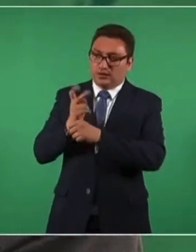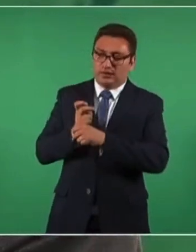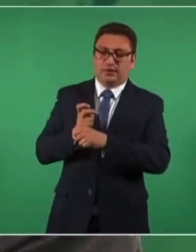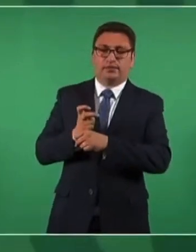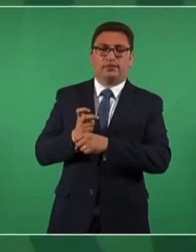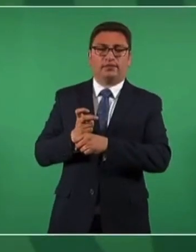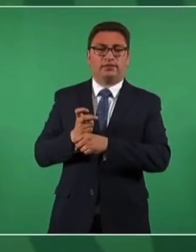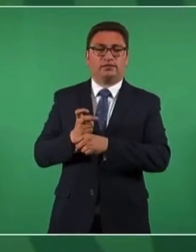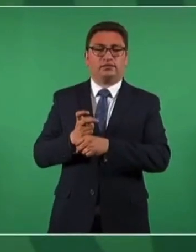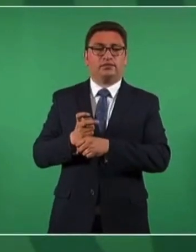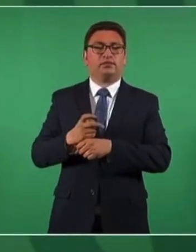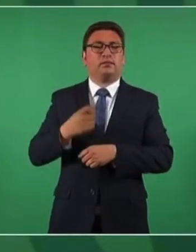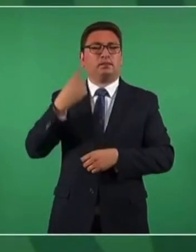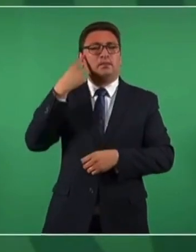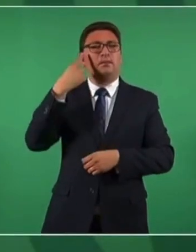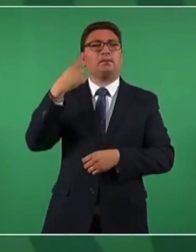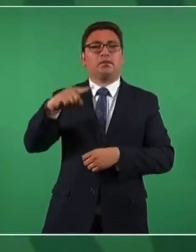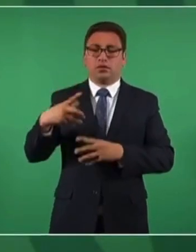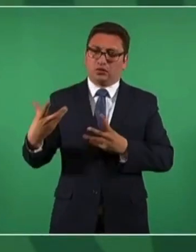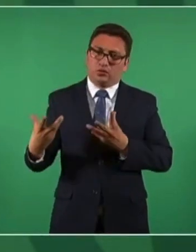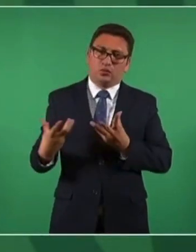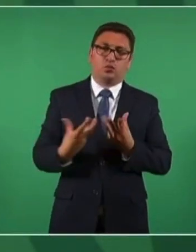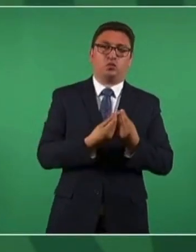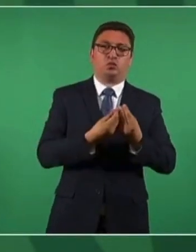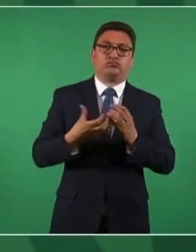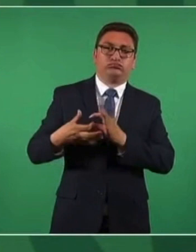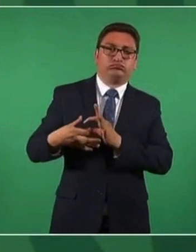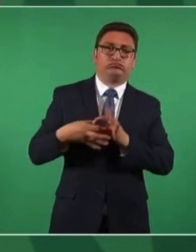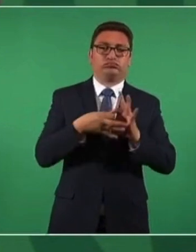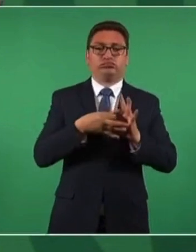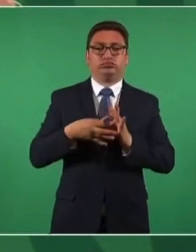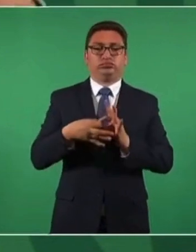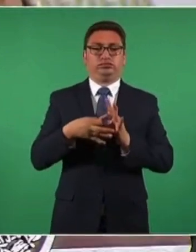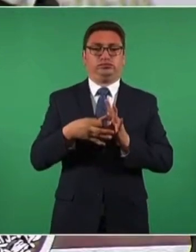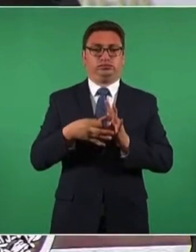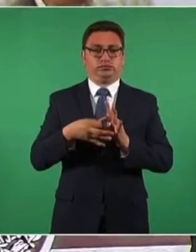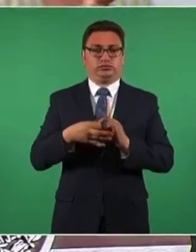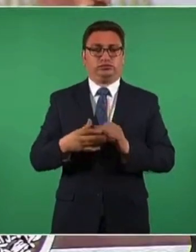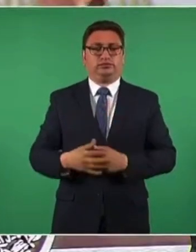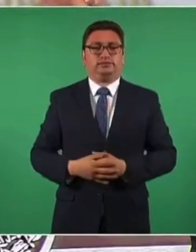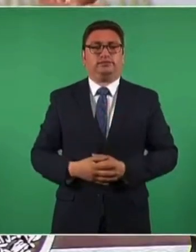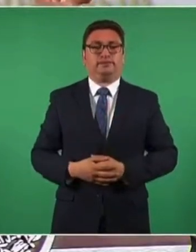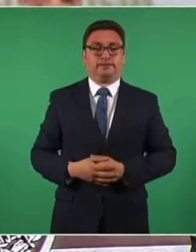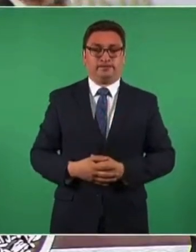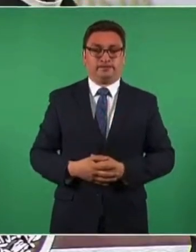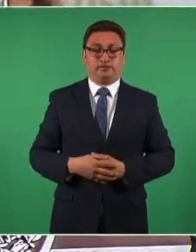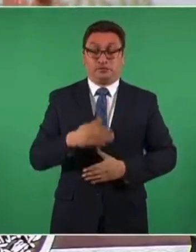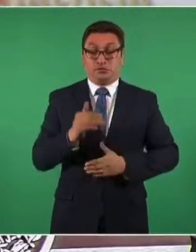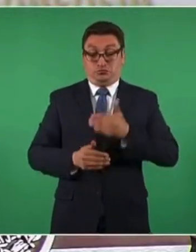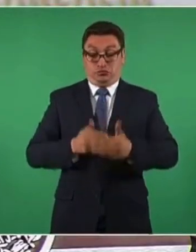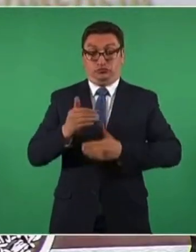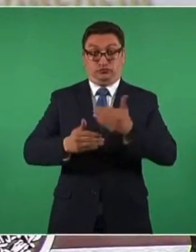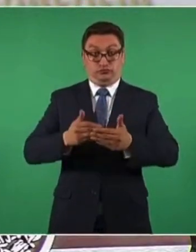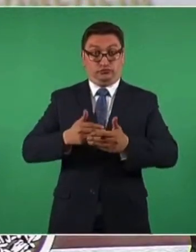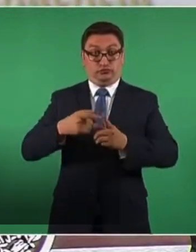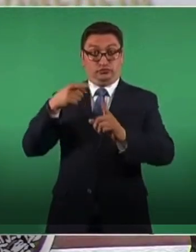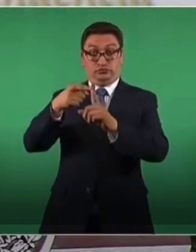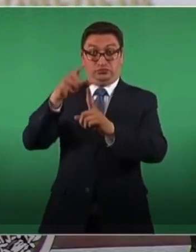para que nos acompañe si se logra llevar a cabo